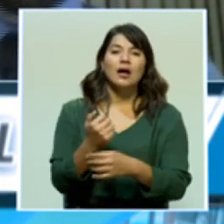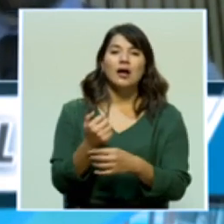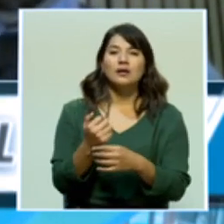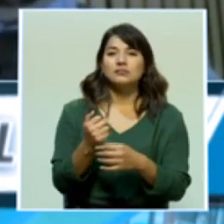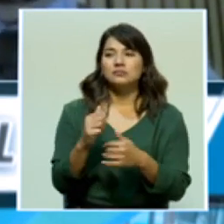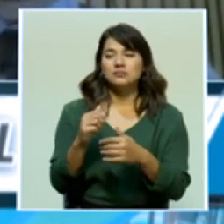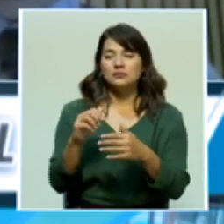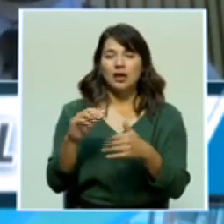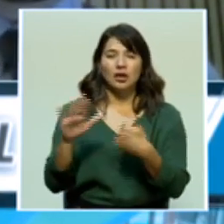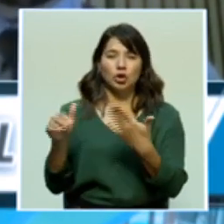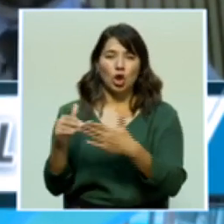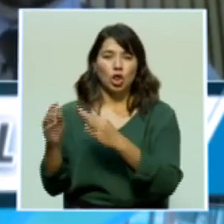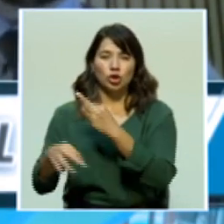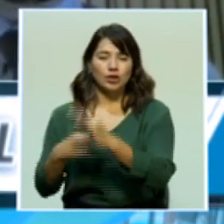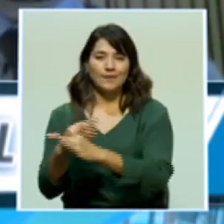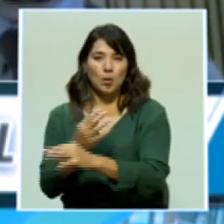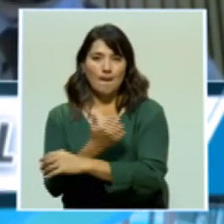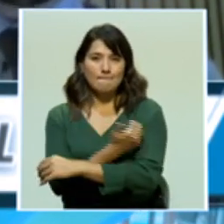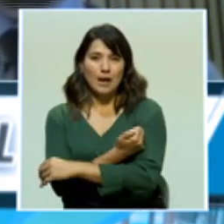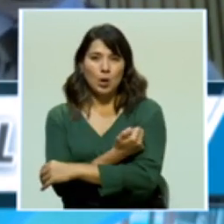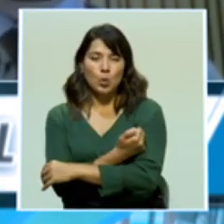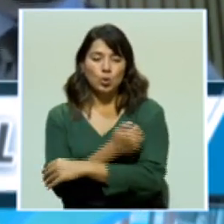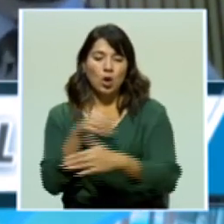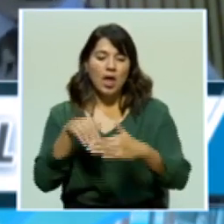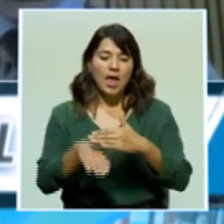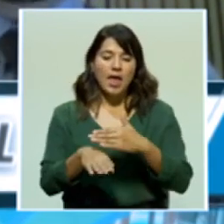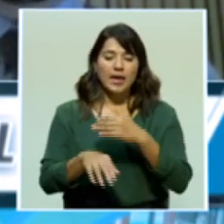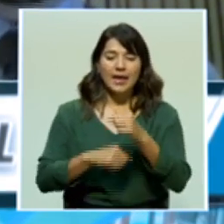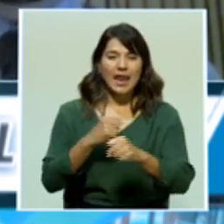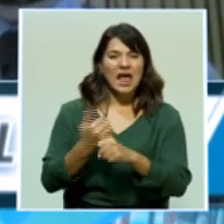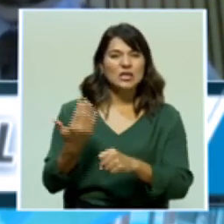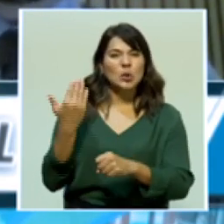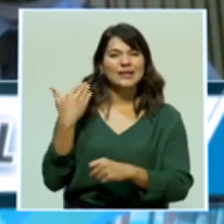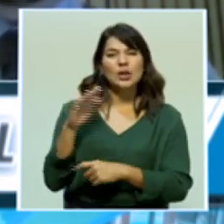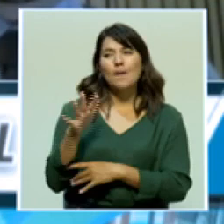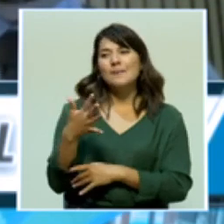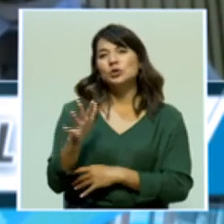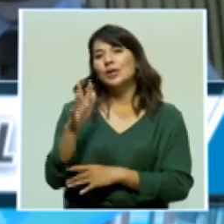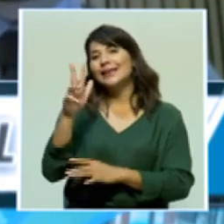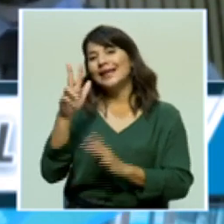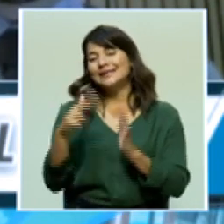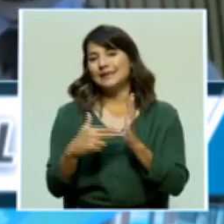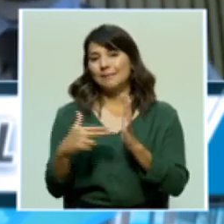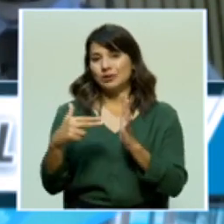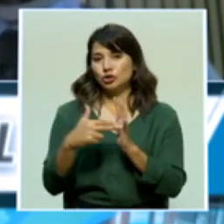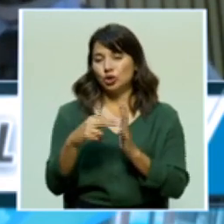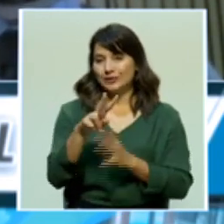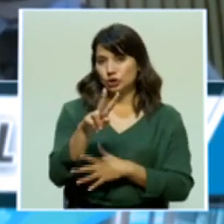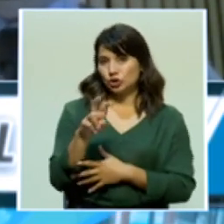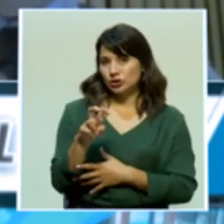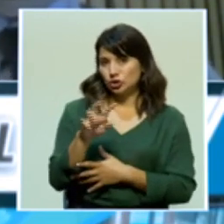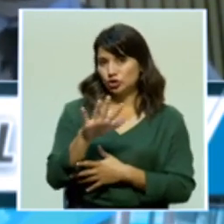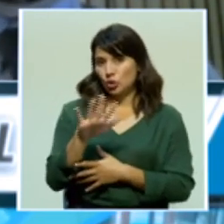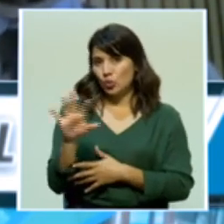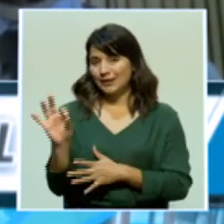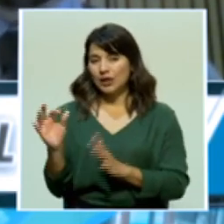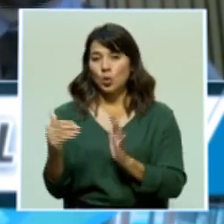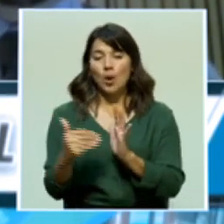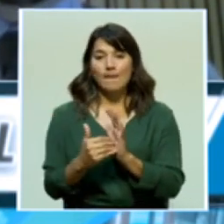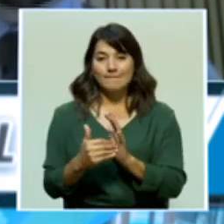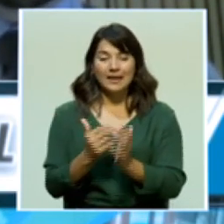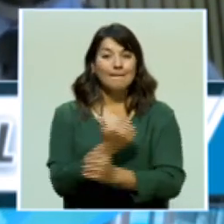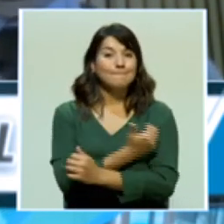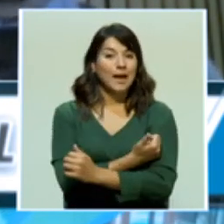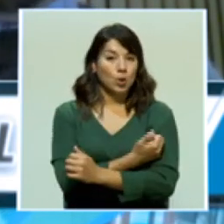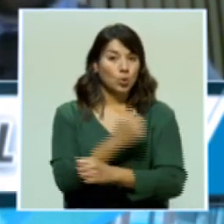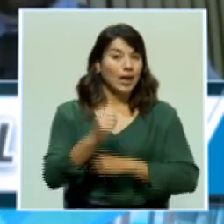todo tipo de vacunas, se aplican, el año anterior se aplicaron cerca de 3.259.000 dosis